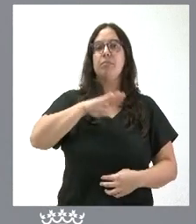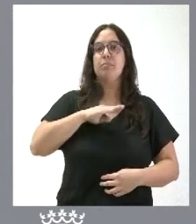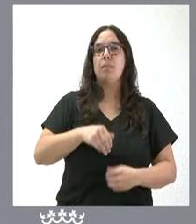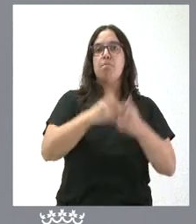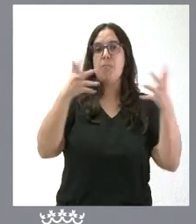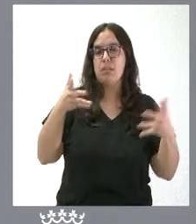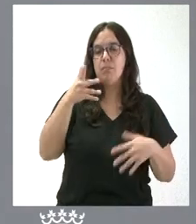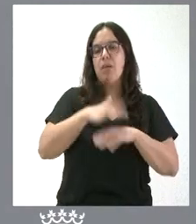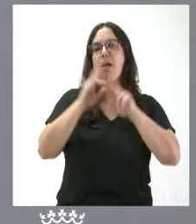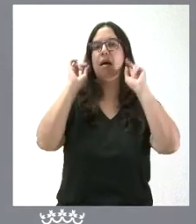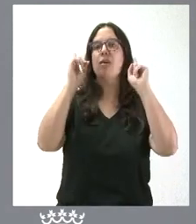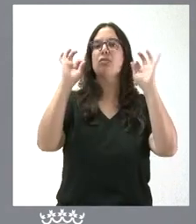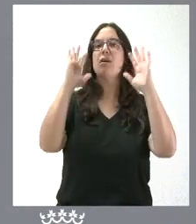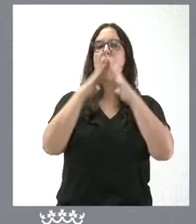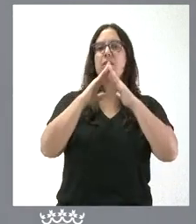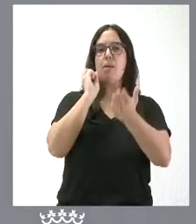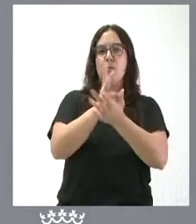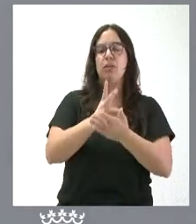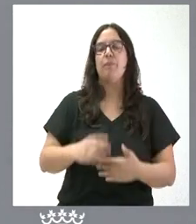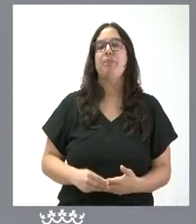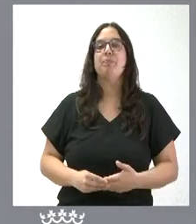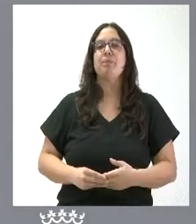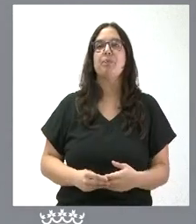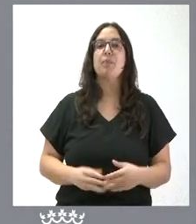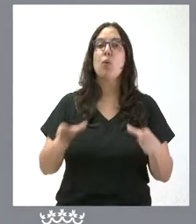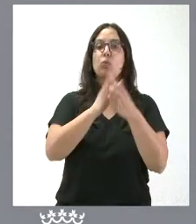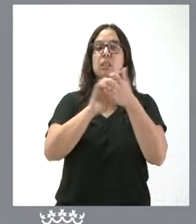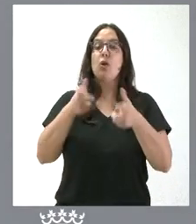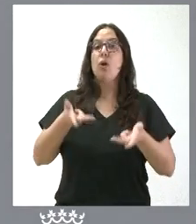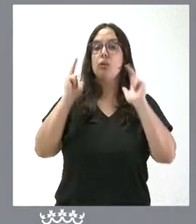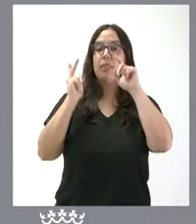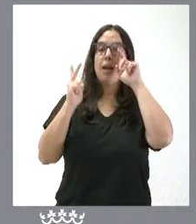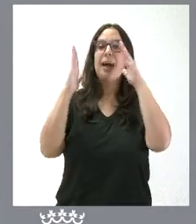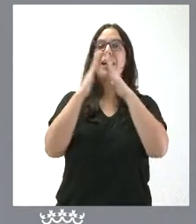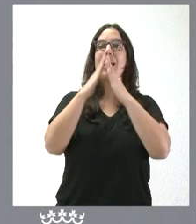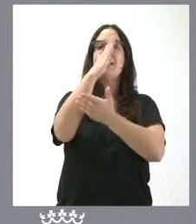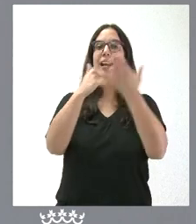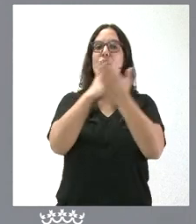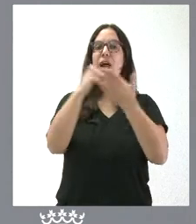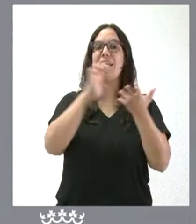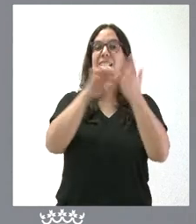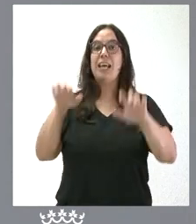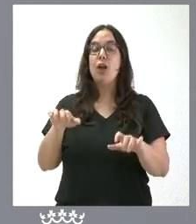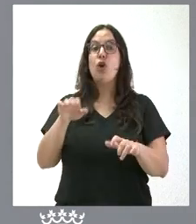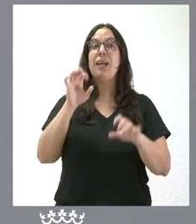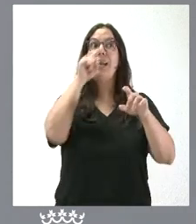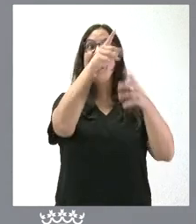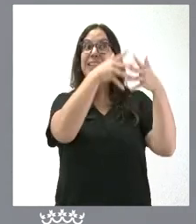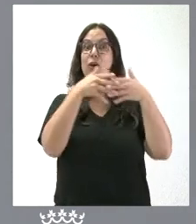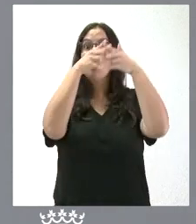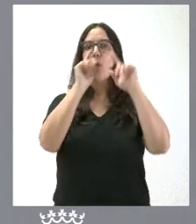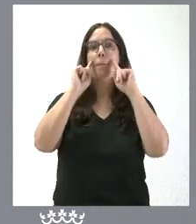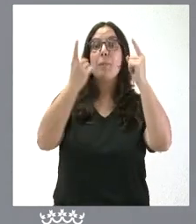apuestas. La Junta autoriza la primera casa regional de Castilla y León en Estados Unidos. Es la primera